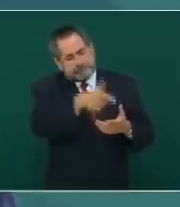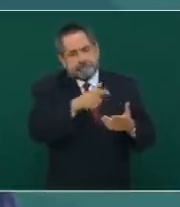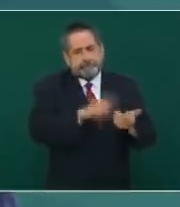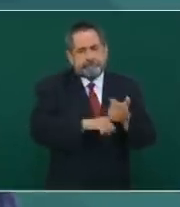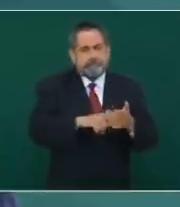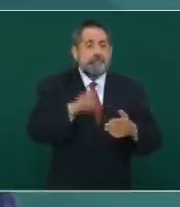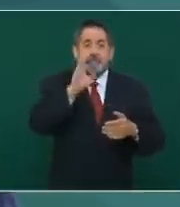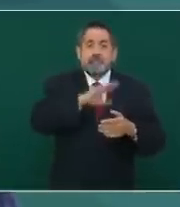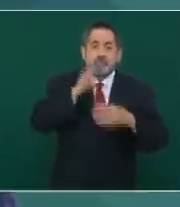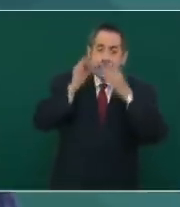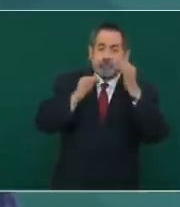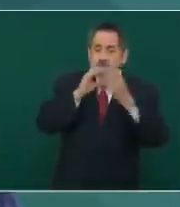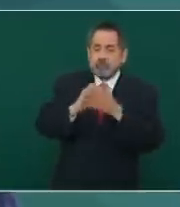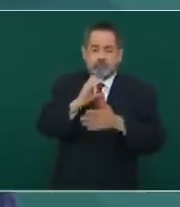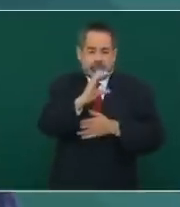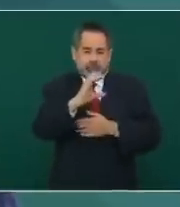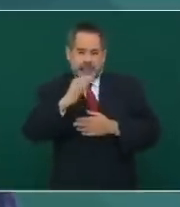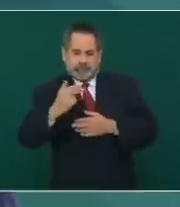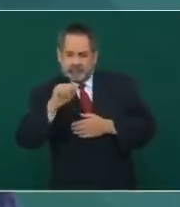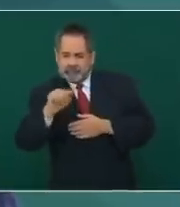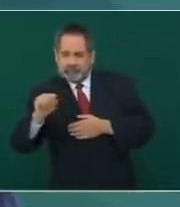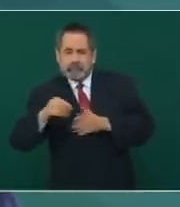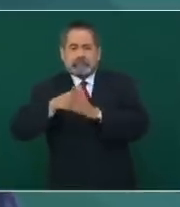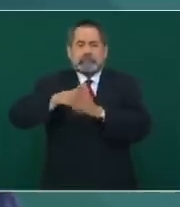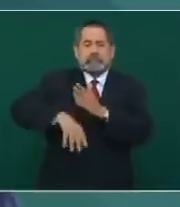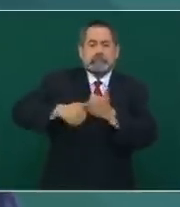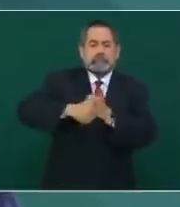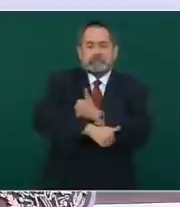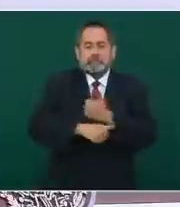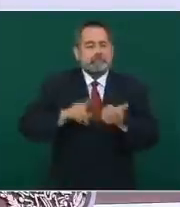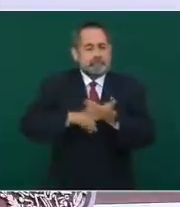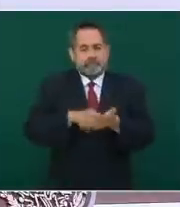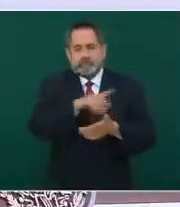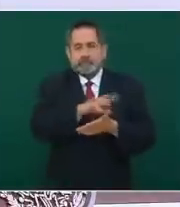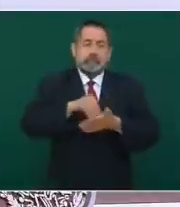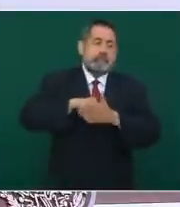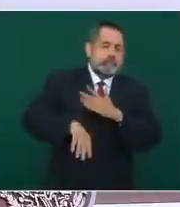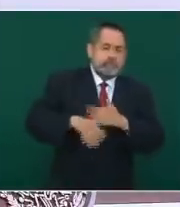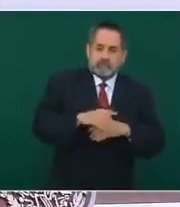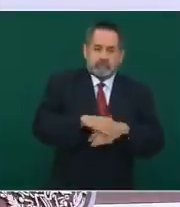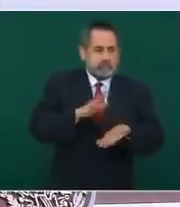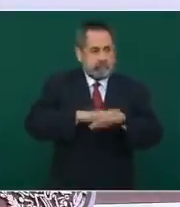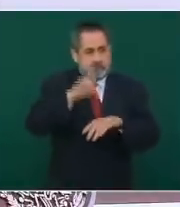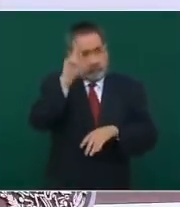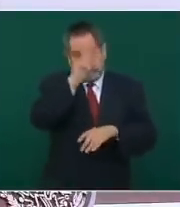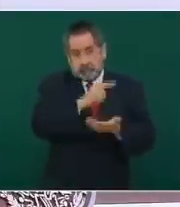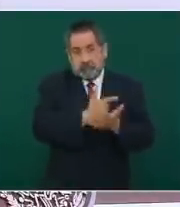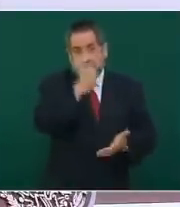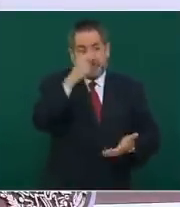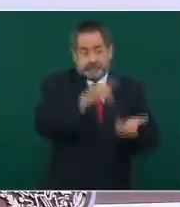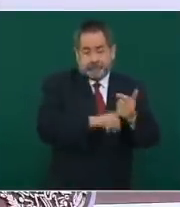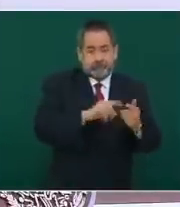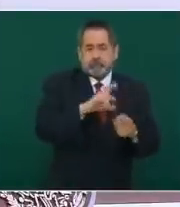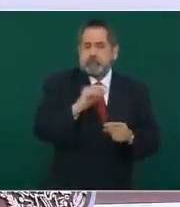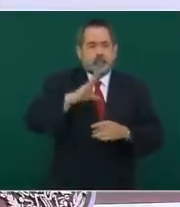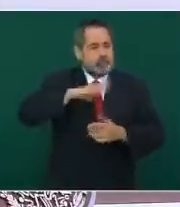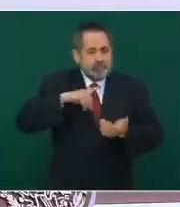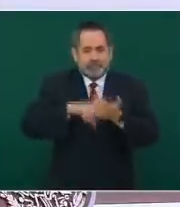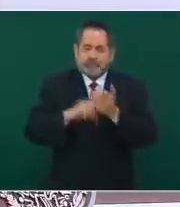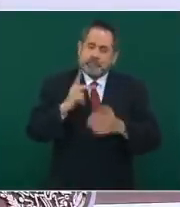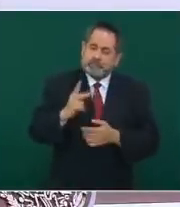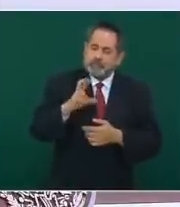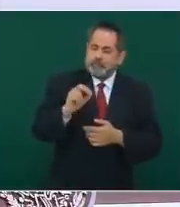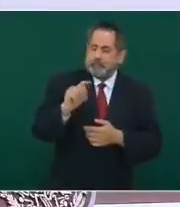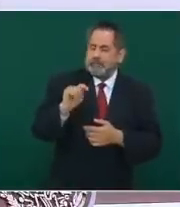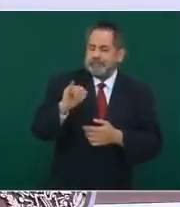expresan malas calorías, quieren esconder el valor calórico, que es bastante alto, poca proteína de